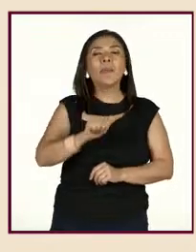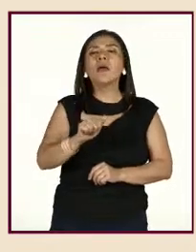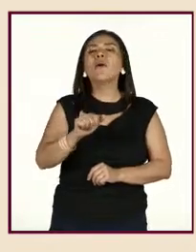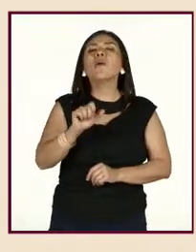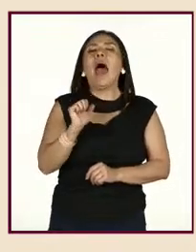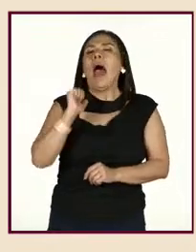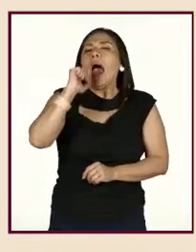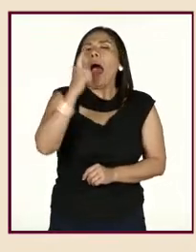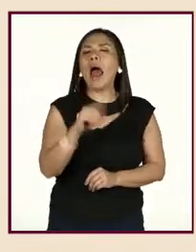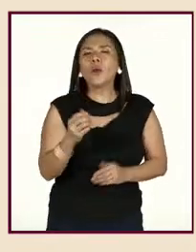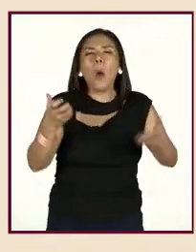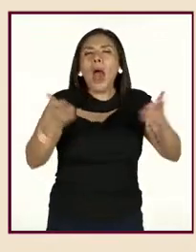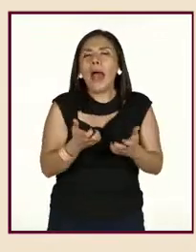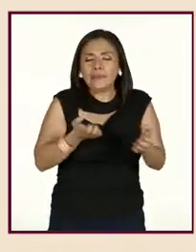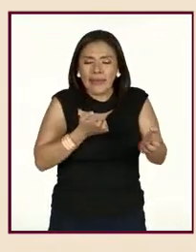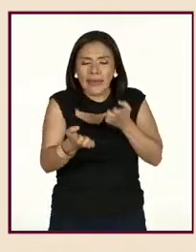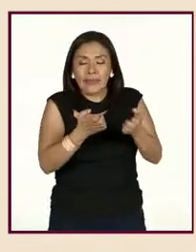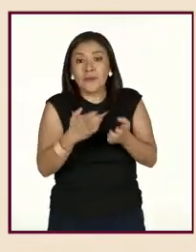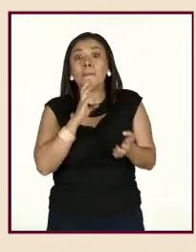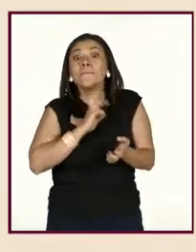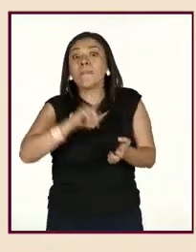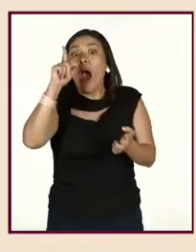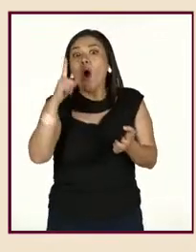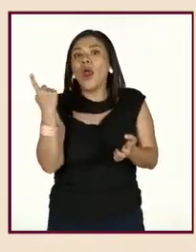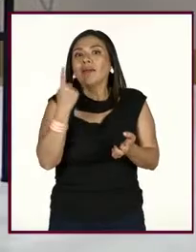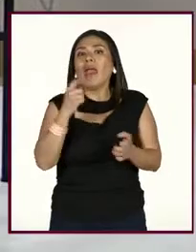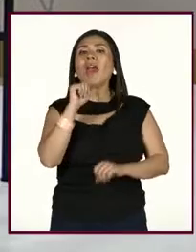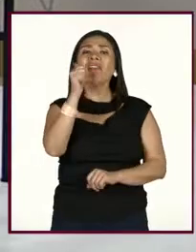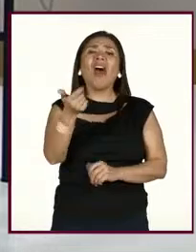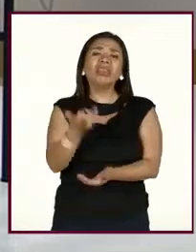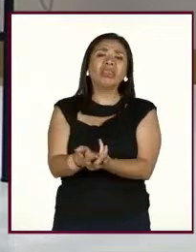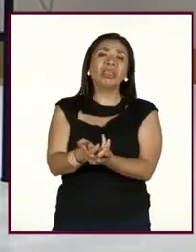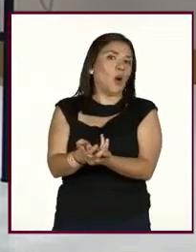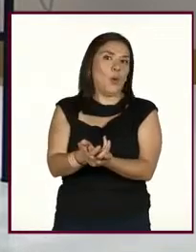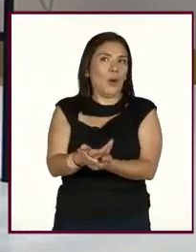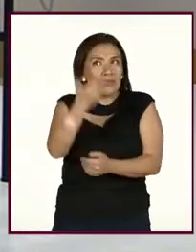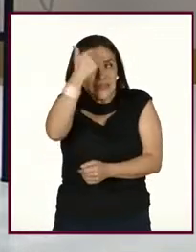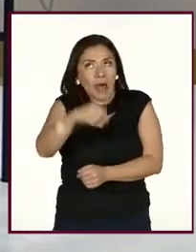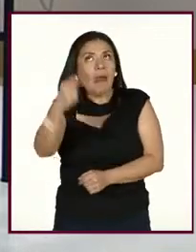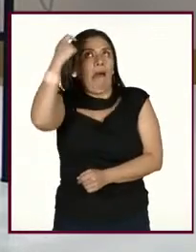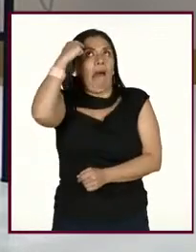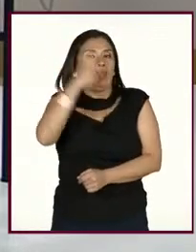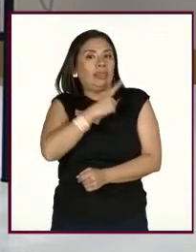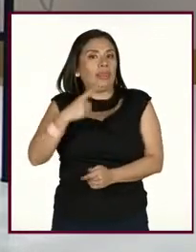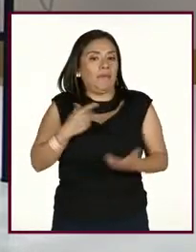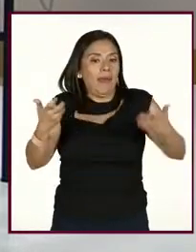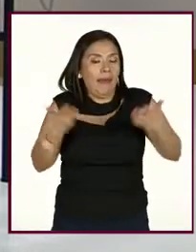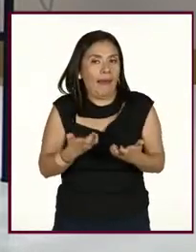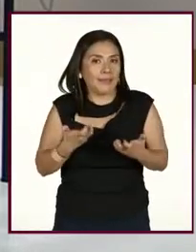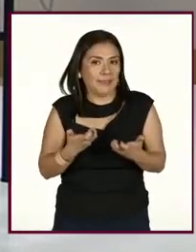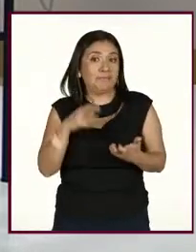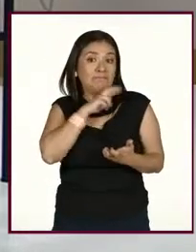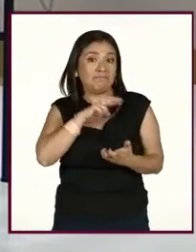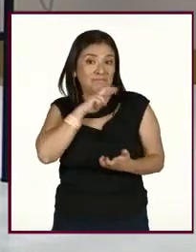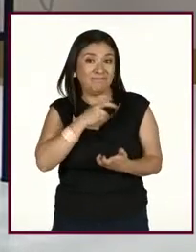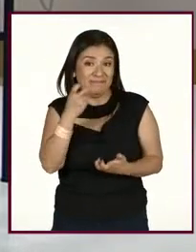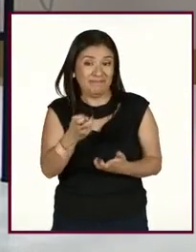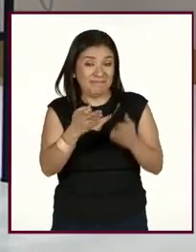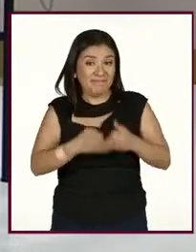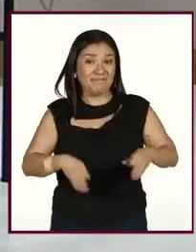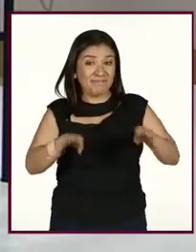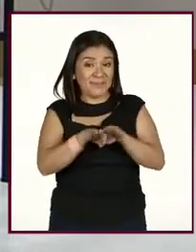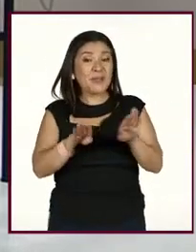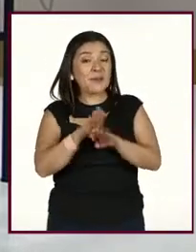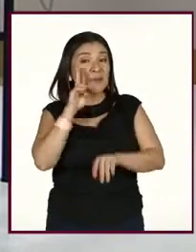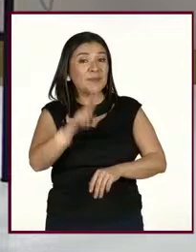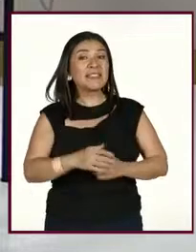algo a no hacer nada. Mejor y a concientizarlo, pero desde ya, maestra. ¿No le parece? ¿No